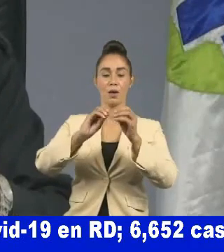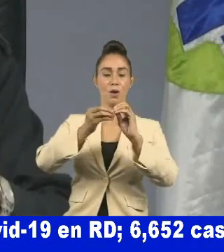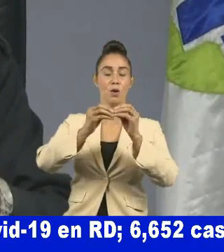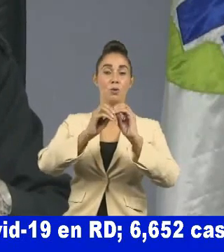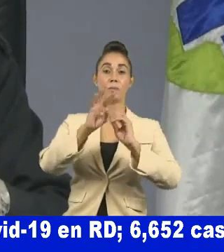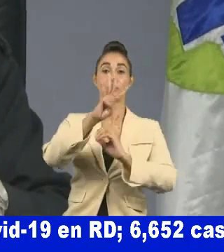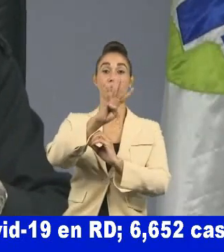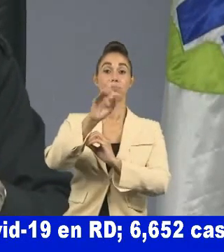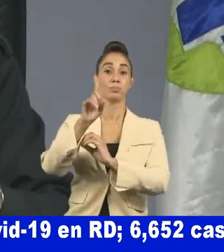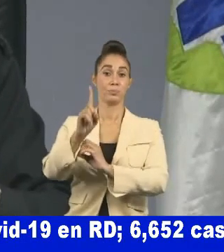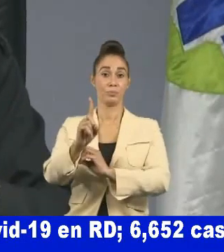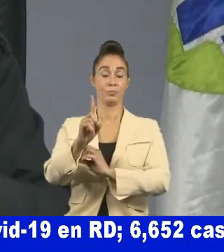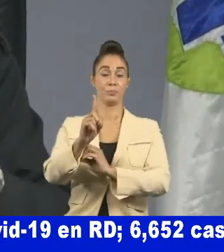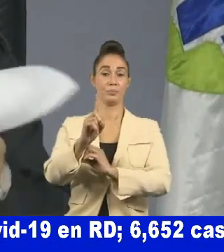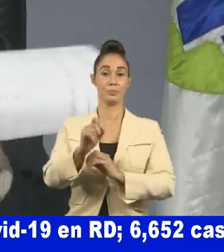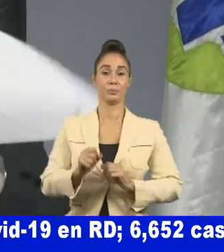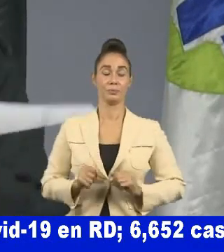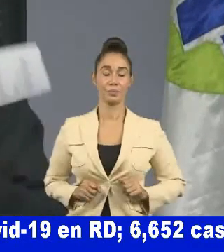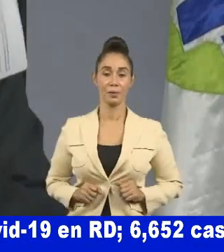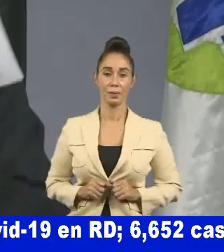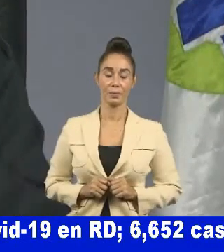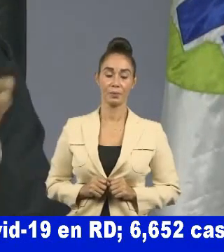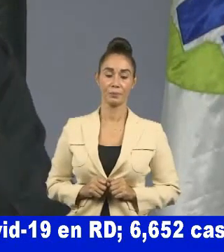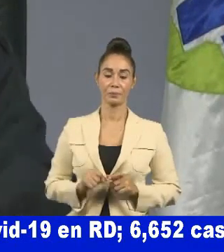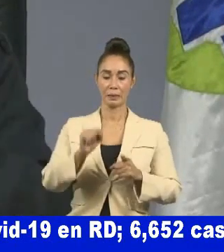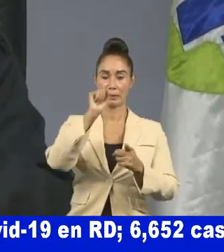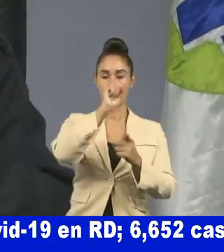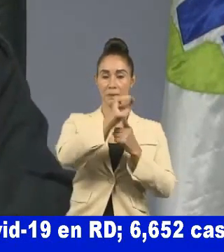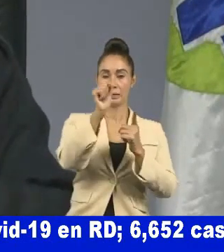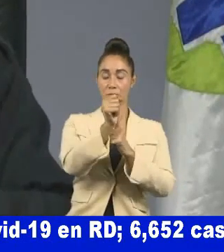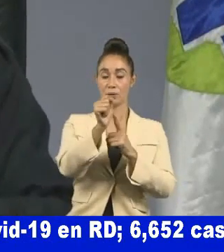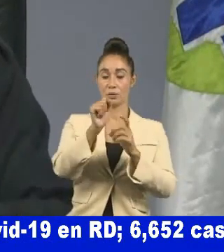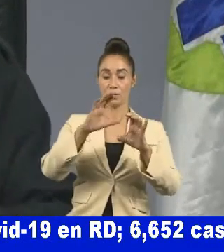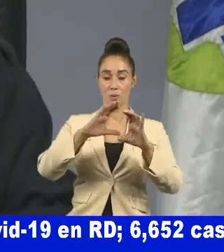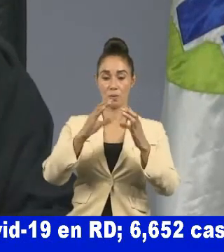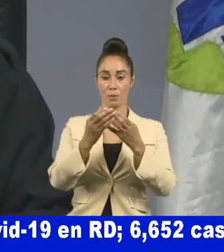41. La situación global